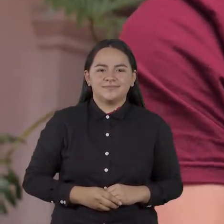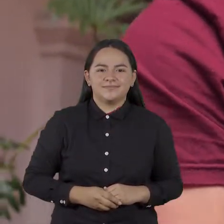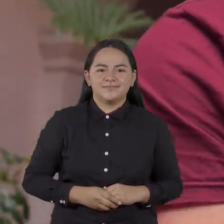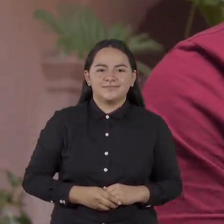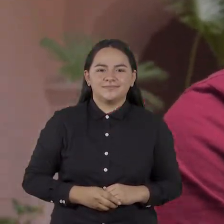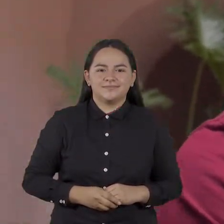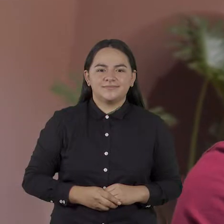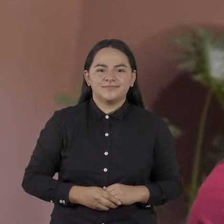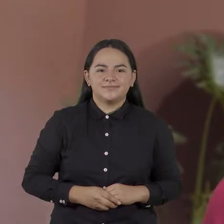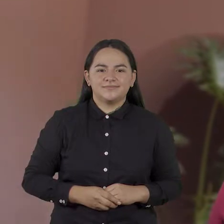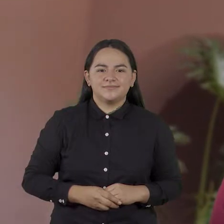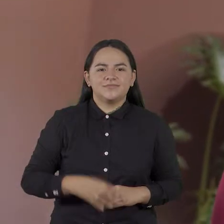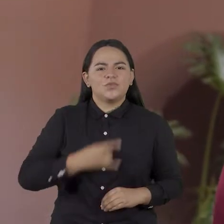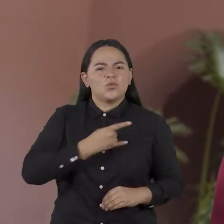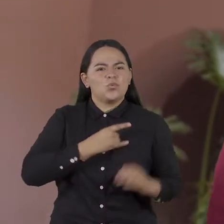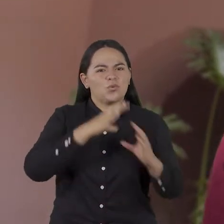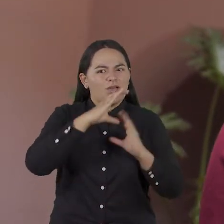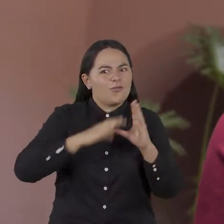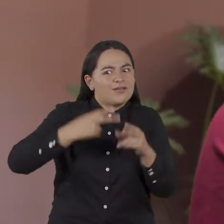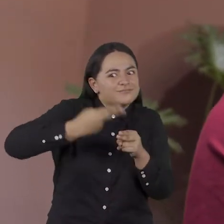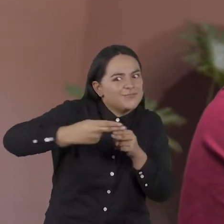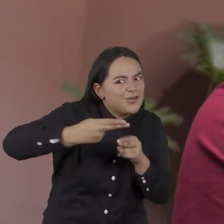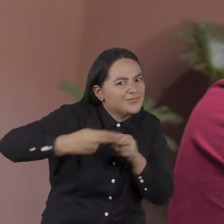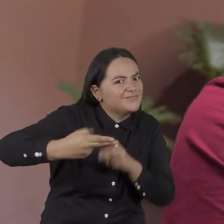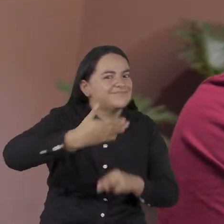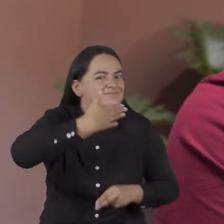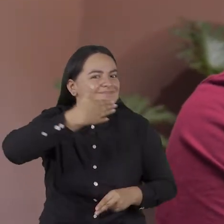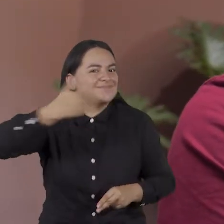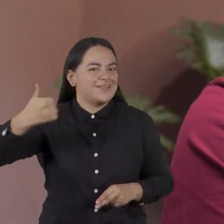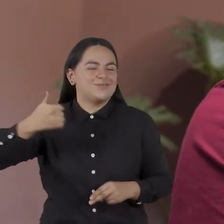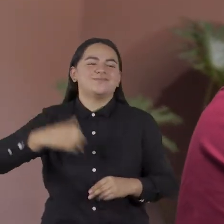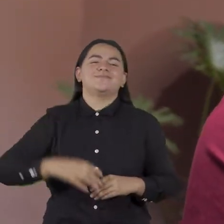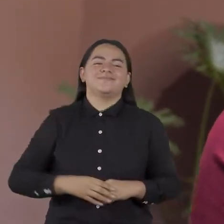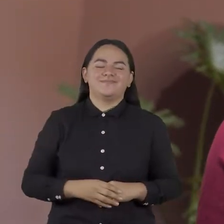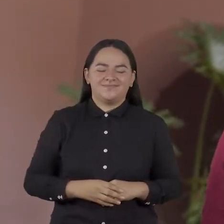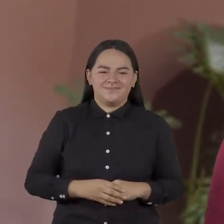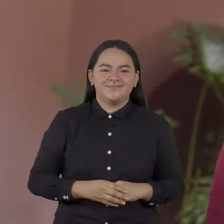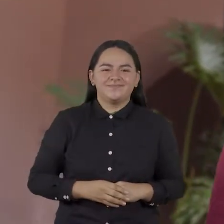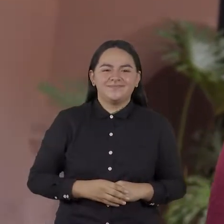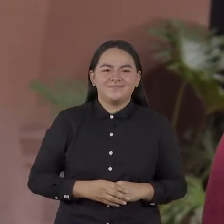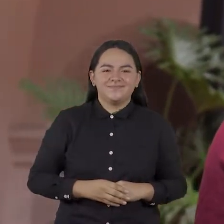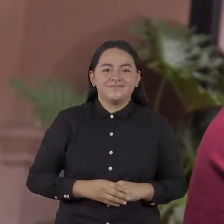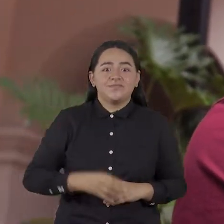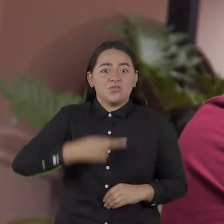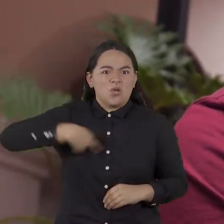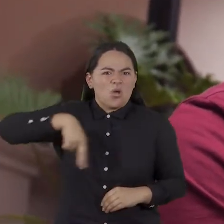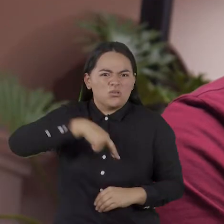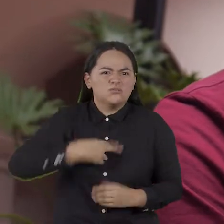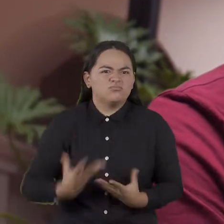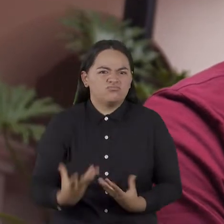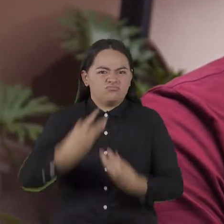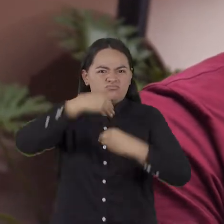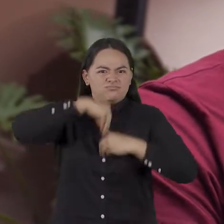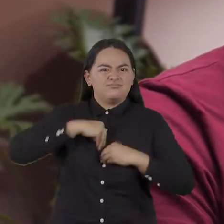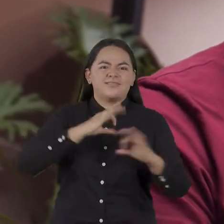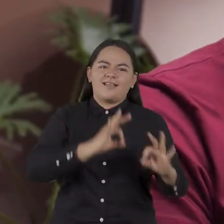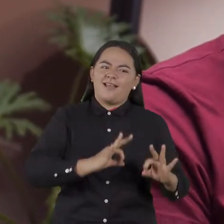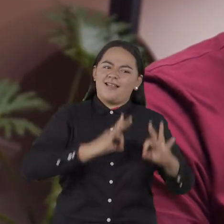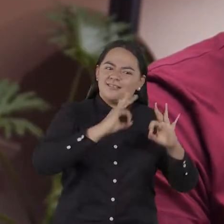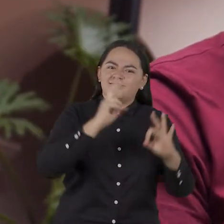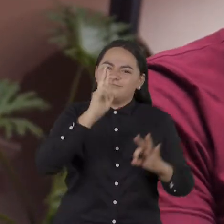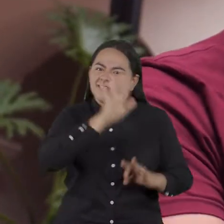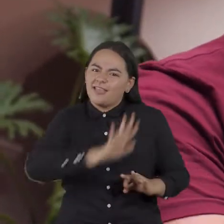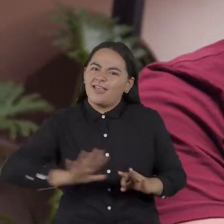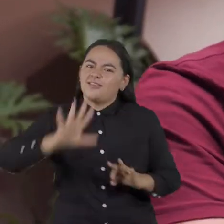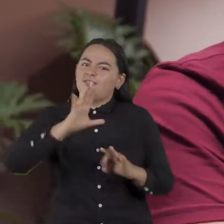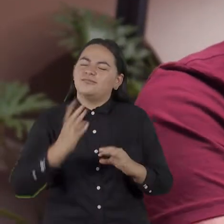Los mejores días de la Universidad del Cauca están por venir, porque somos calidad, somos región, somos